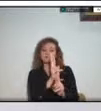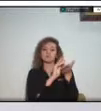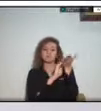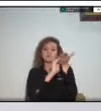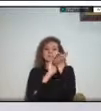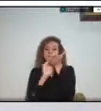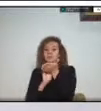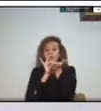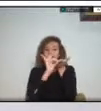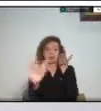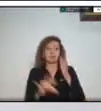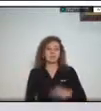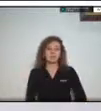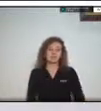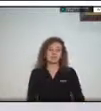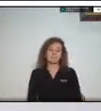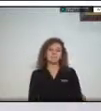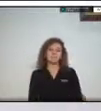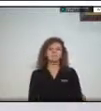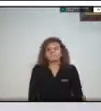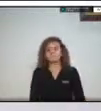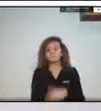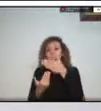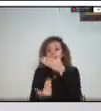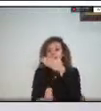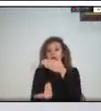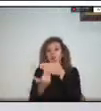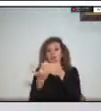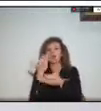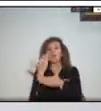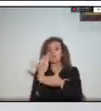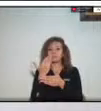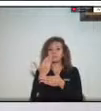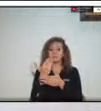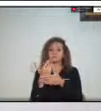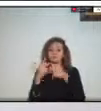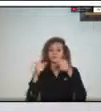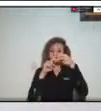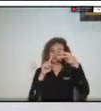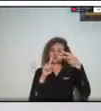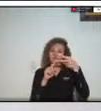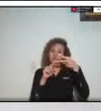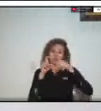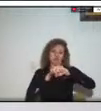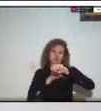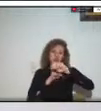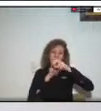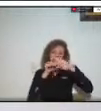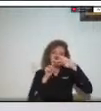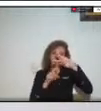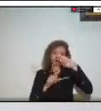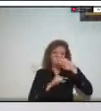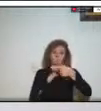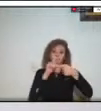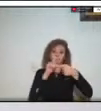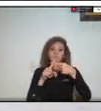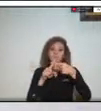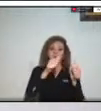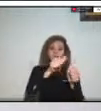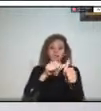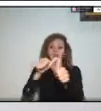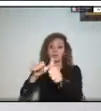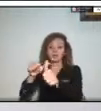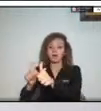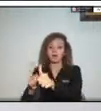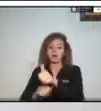sin más preámbulos vamos a dar inicio vamos a tener dos momentos un primer momento en la que cada uno de ustedes va a tener máximo